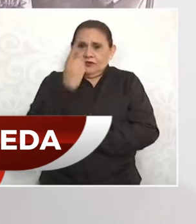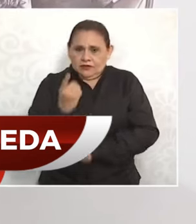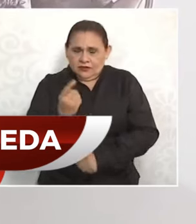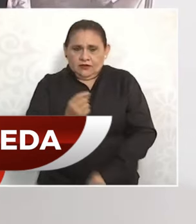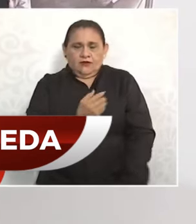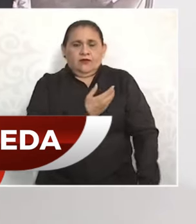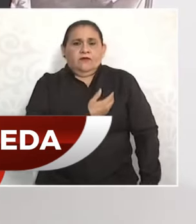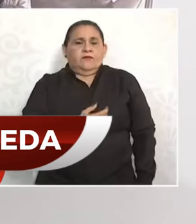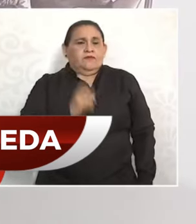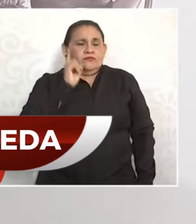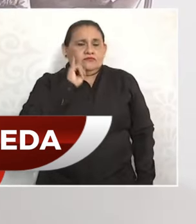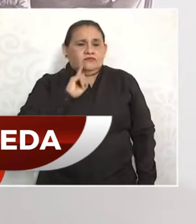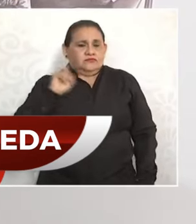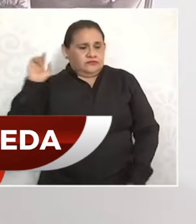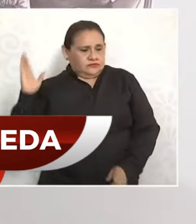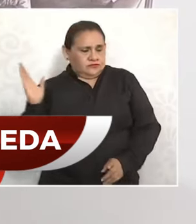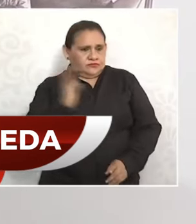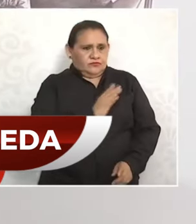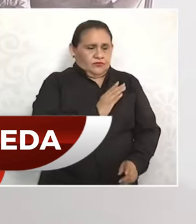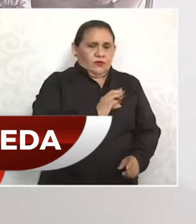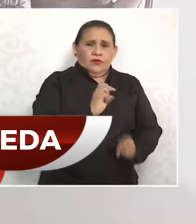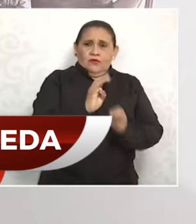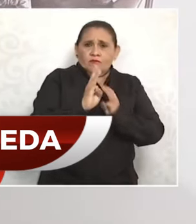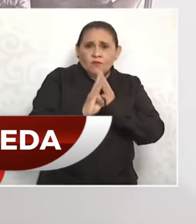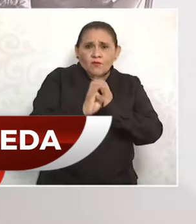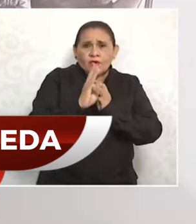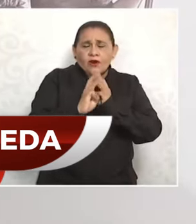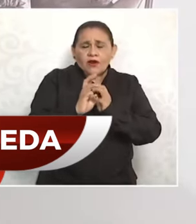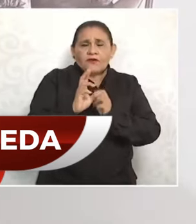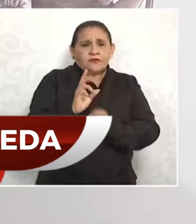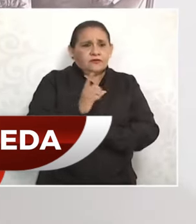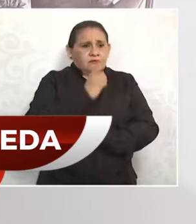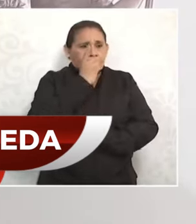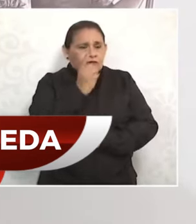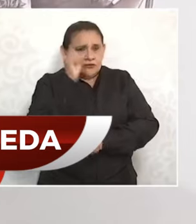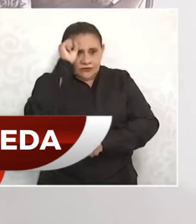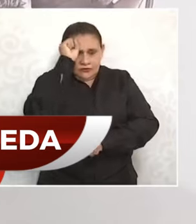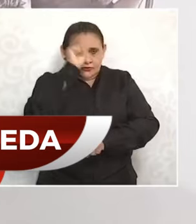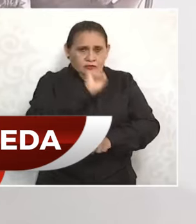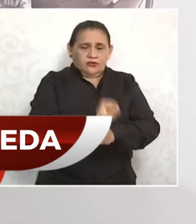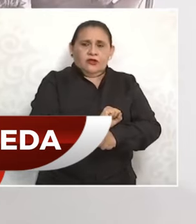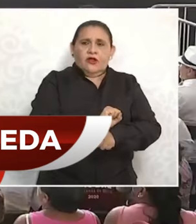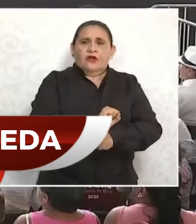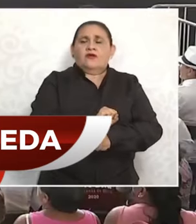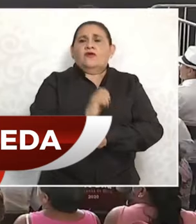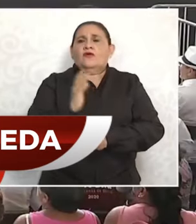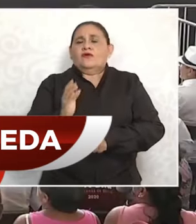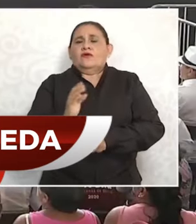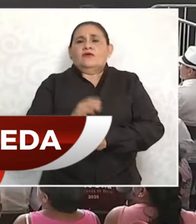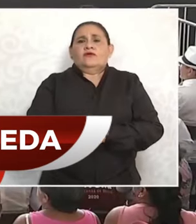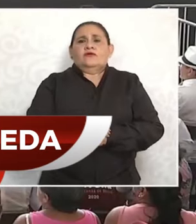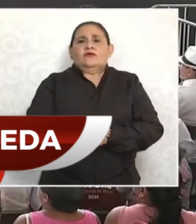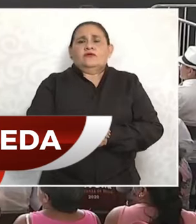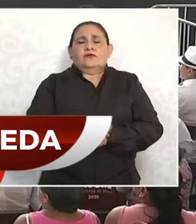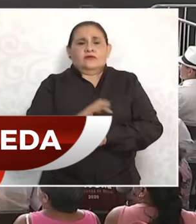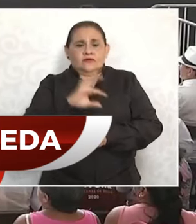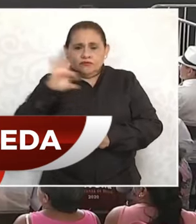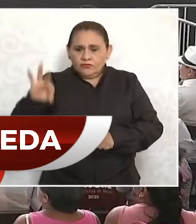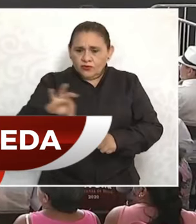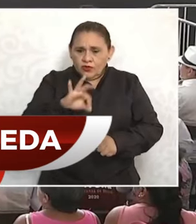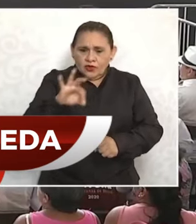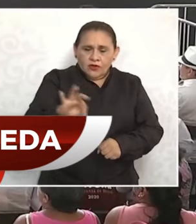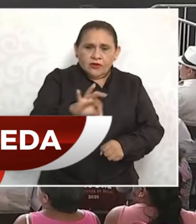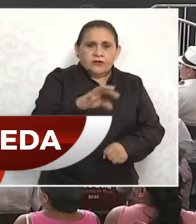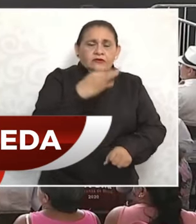que me acaba de llegar un WhatsApp en el que me informa el Secretario de Seguridad Pública, que fue localizada hace unos